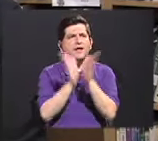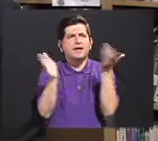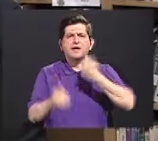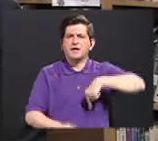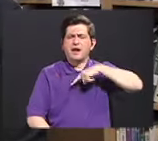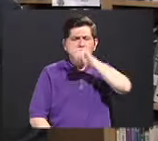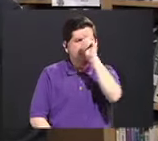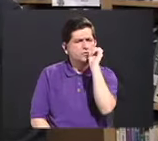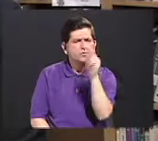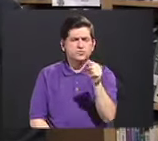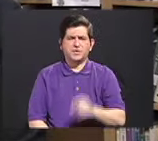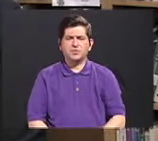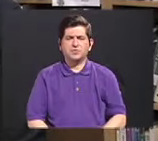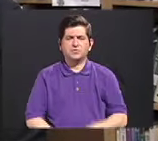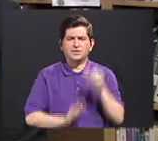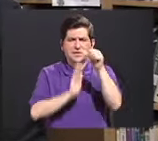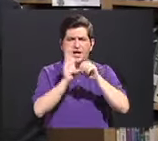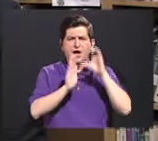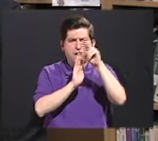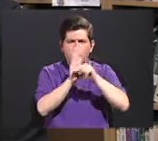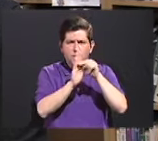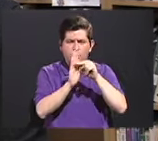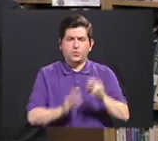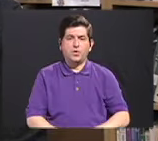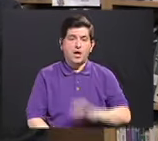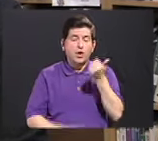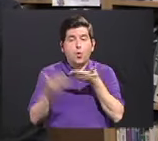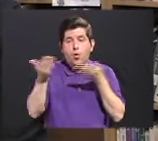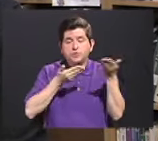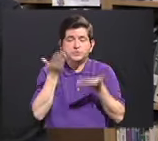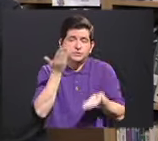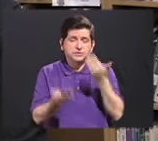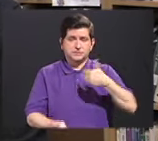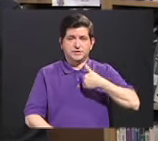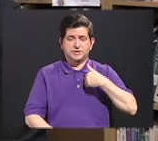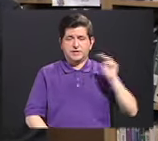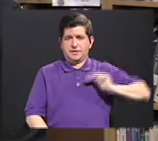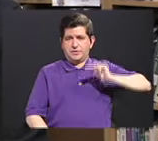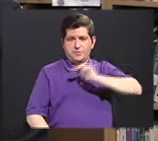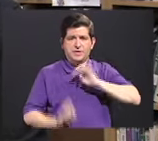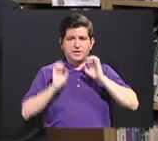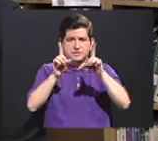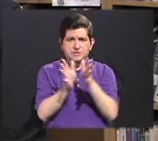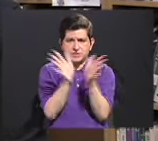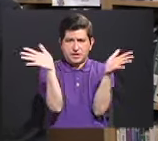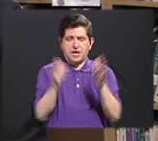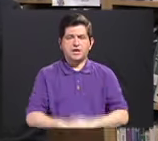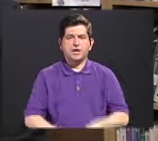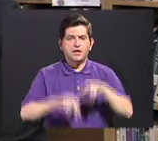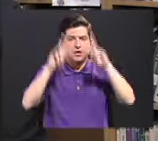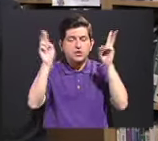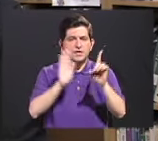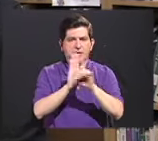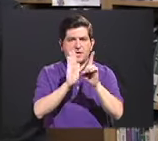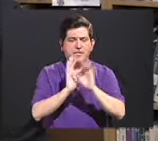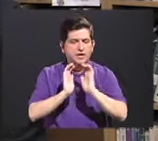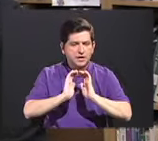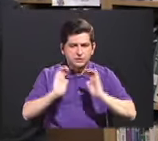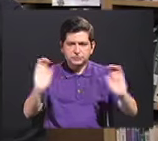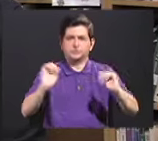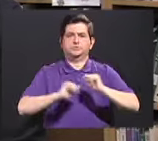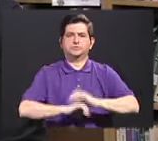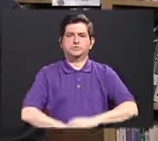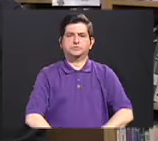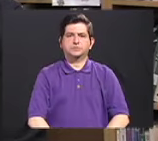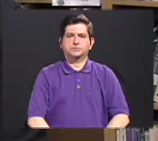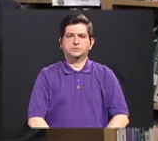generales a nosotros nos preguntan mucho sobre adecuaciones curriculares, otros servicios que ofrece el Ministerio de Educación Pública, el tema de derechos de